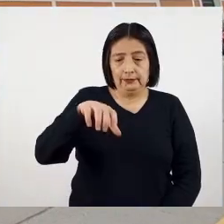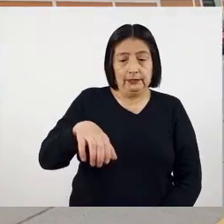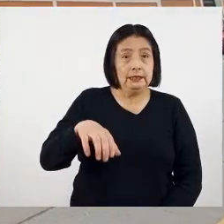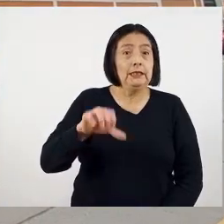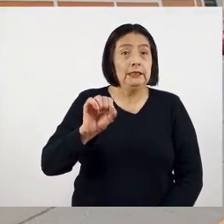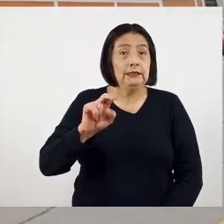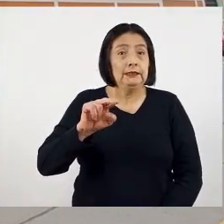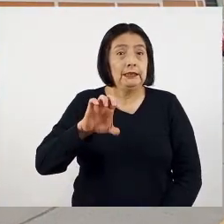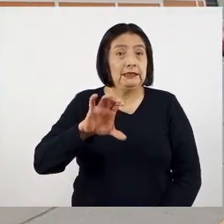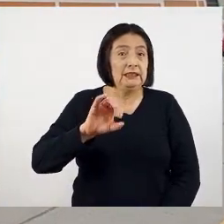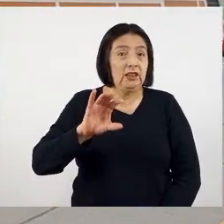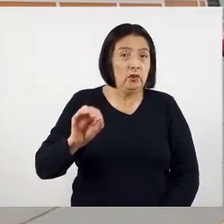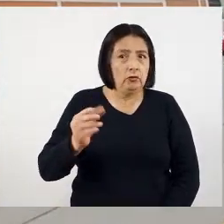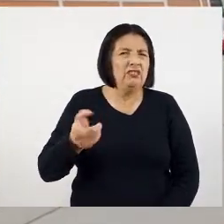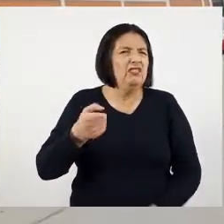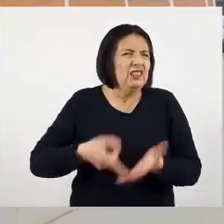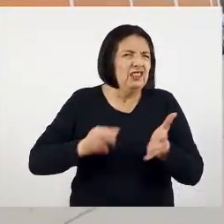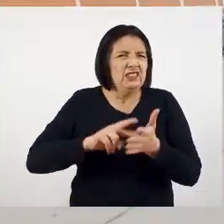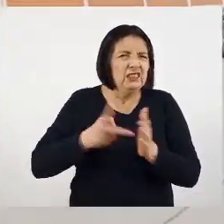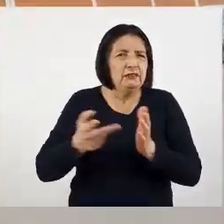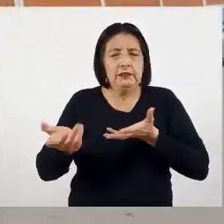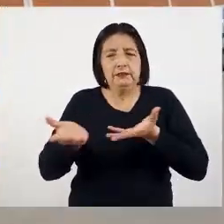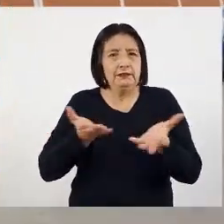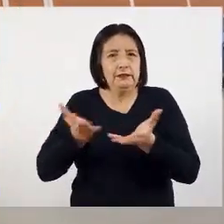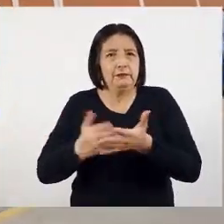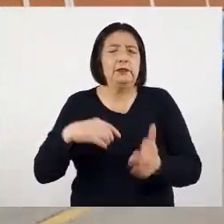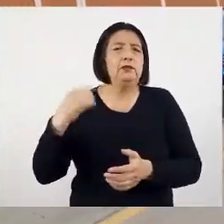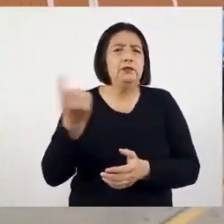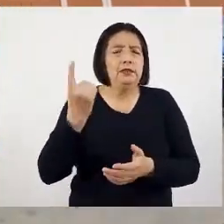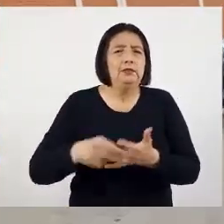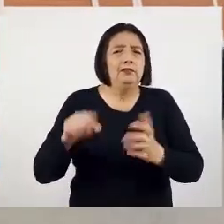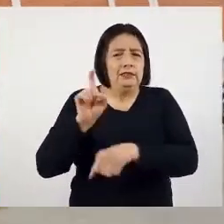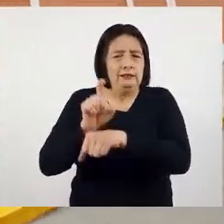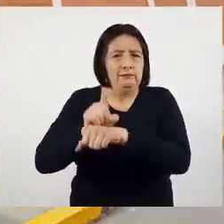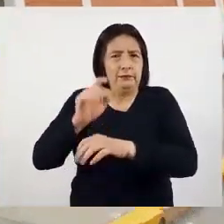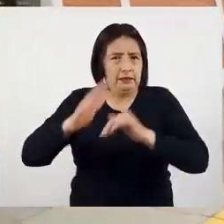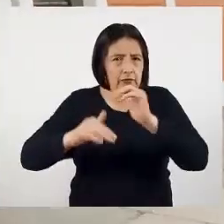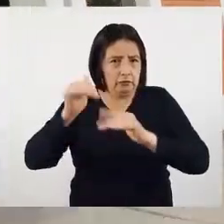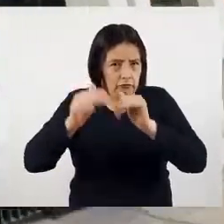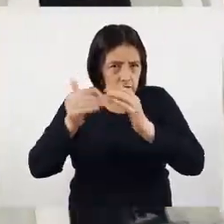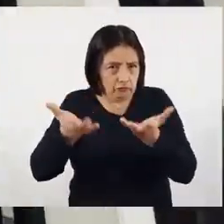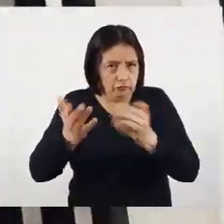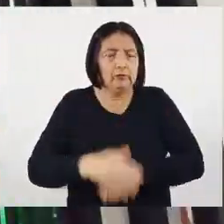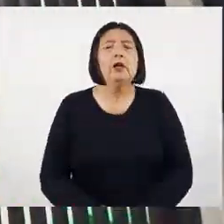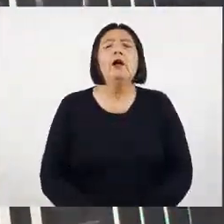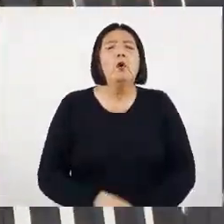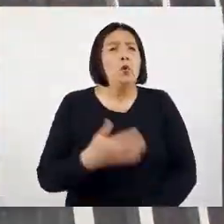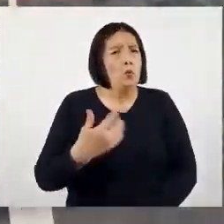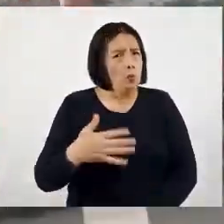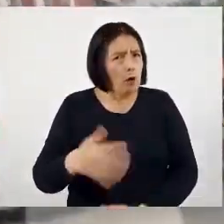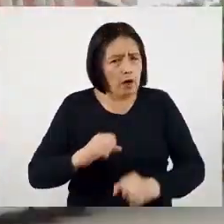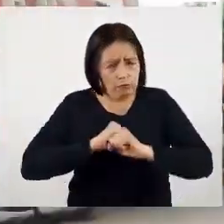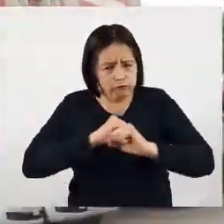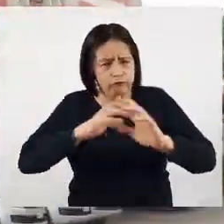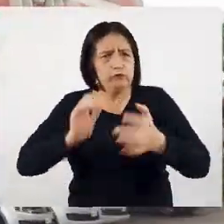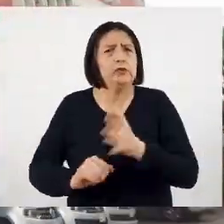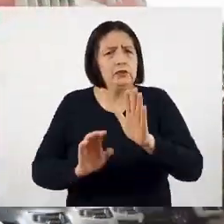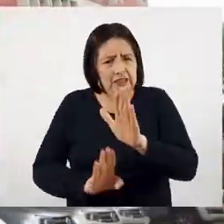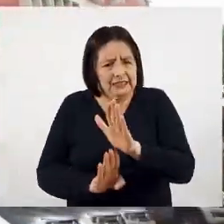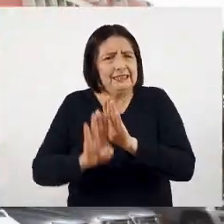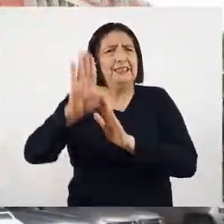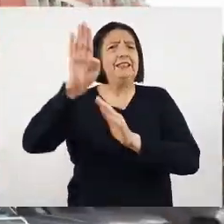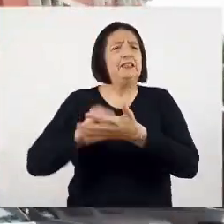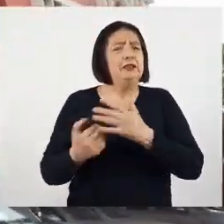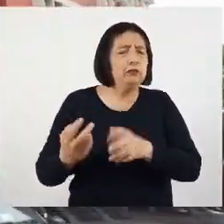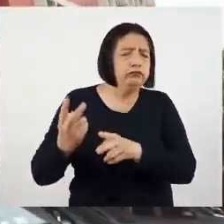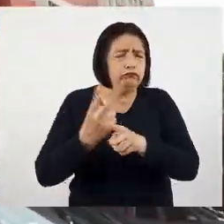El Servicio Nacional de Capacitación para la Industria de la Construcción, SENCICO, gran promotor del desarrollo